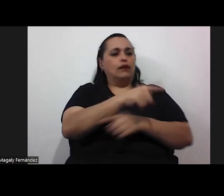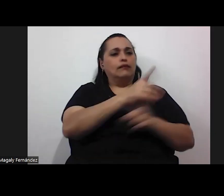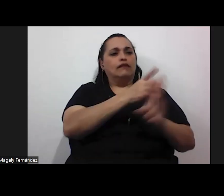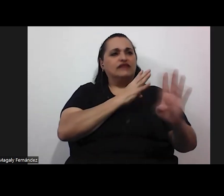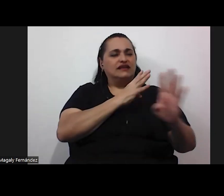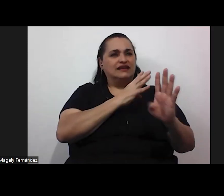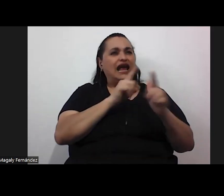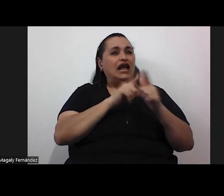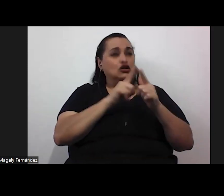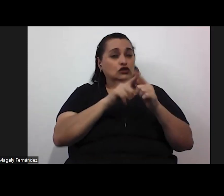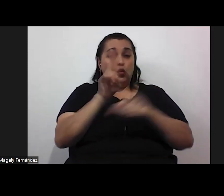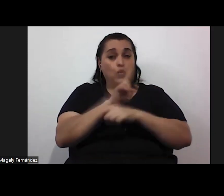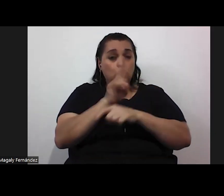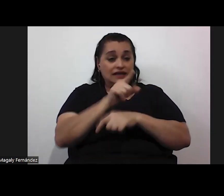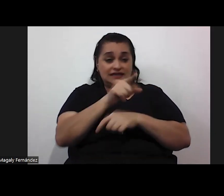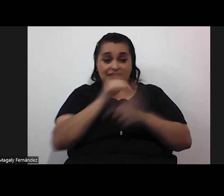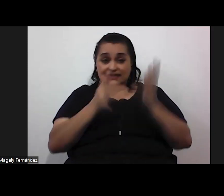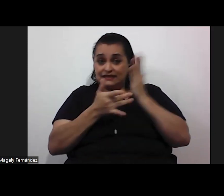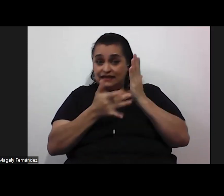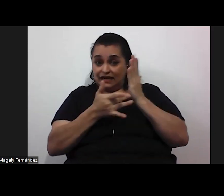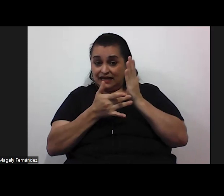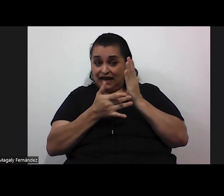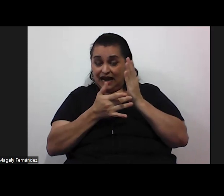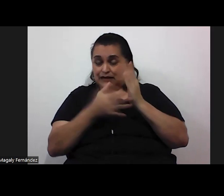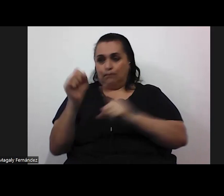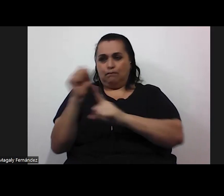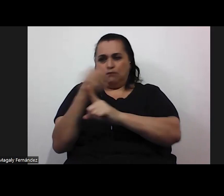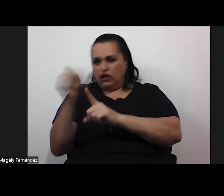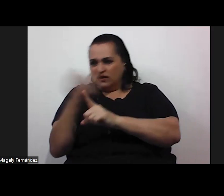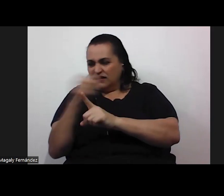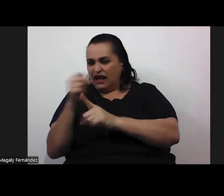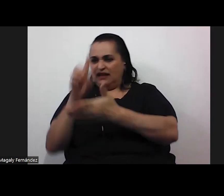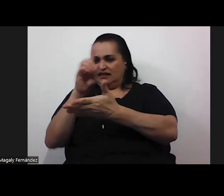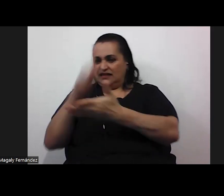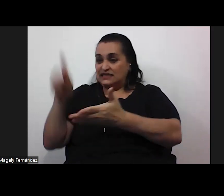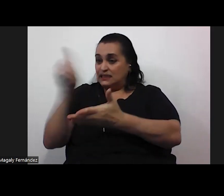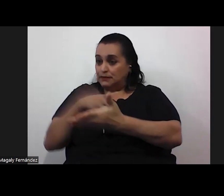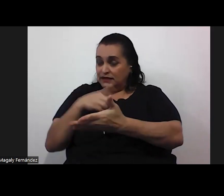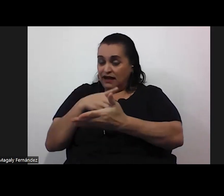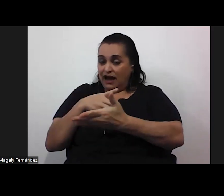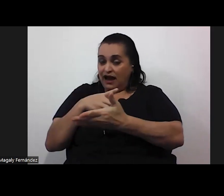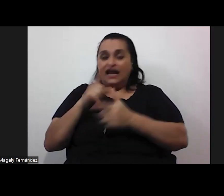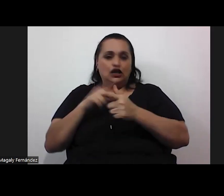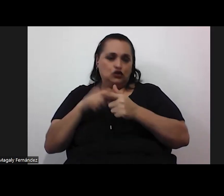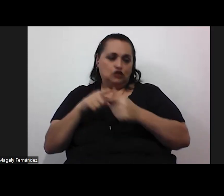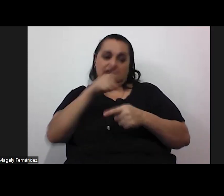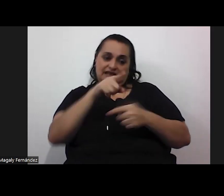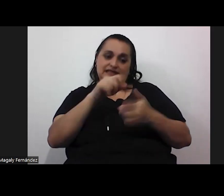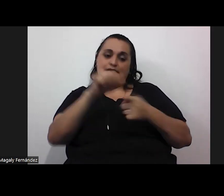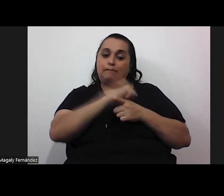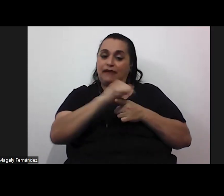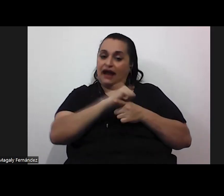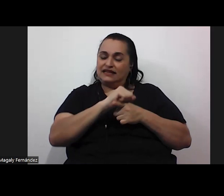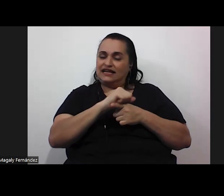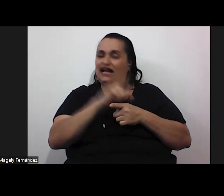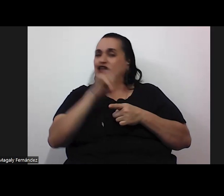creo que cuando utilizamos este tipo de técnicas para violentar para discriminar definitivamente esas prácticas no van a